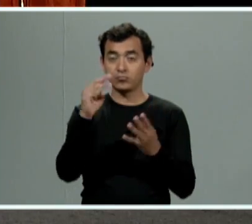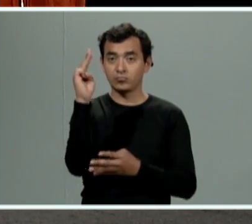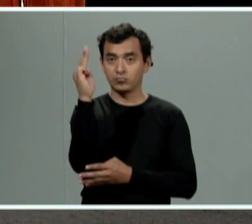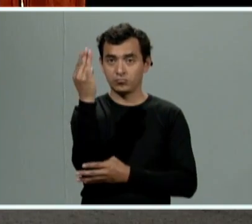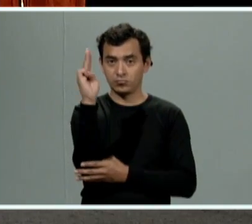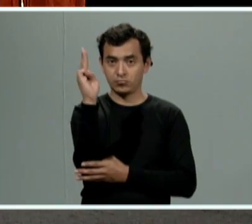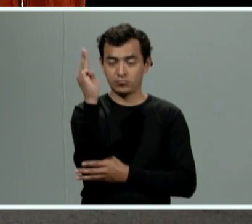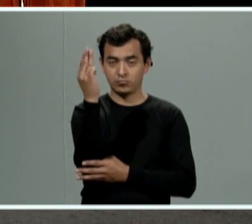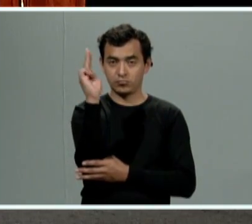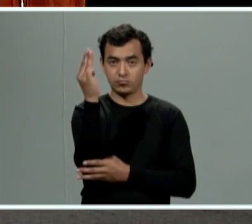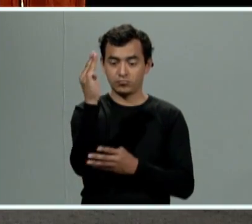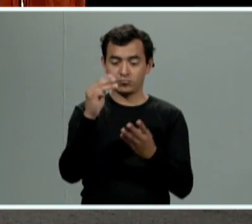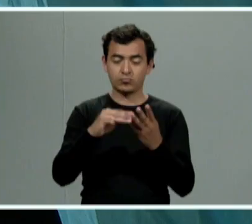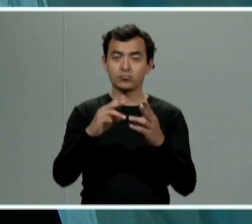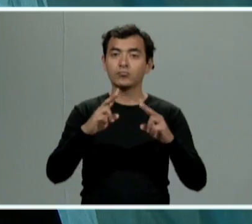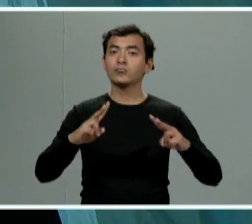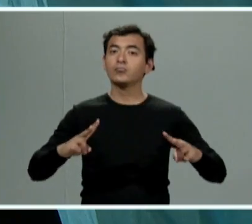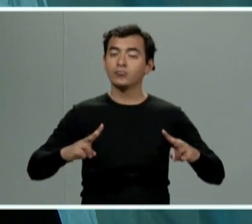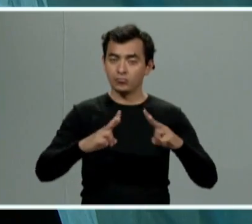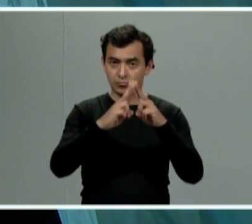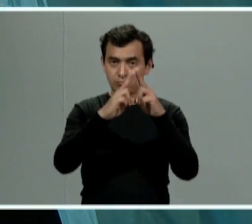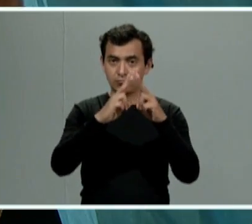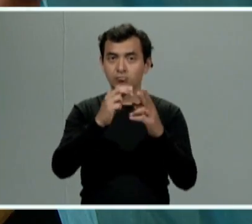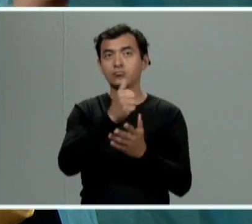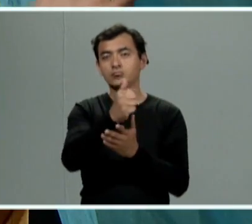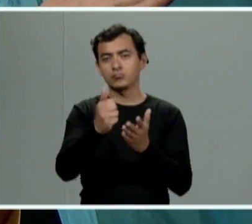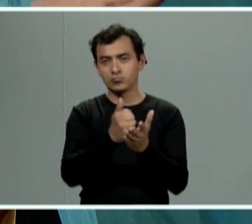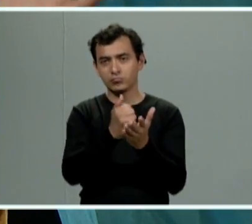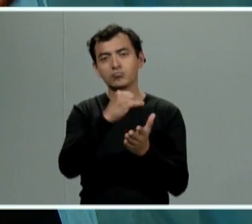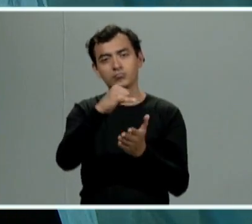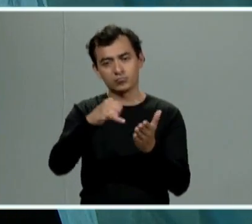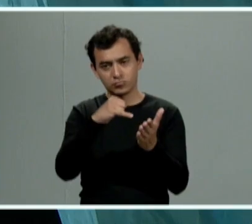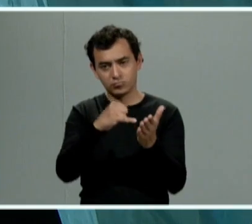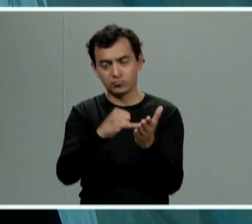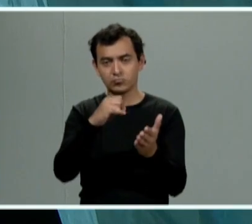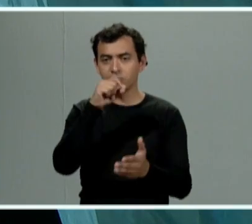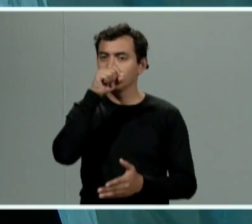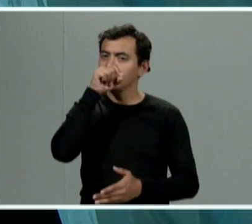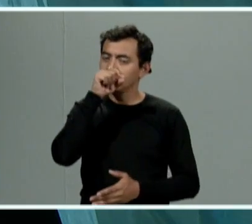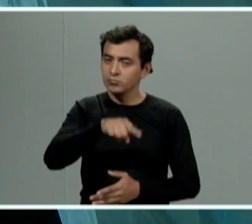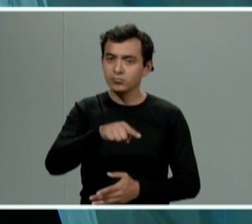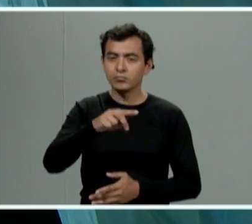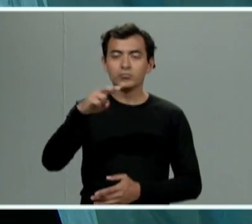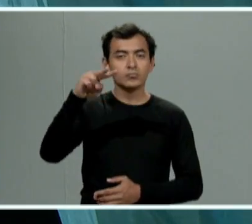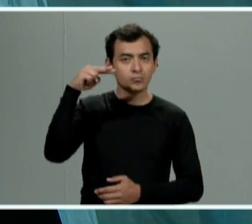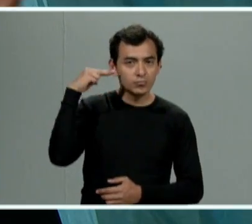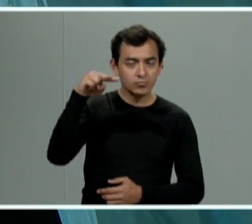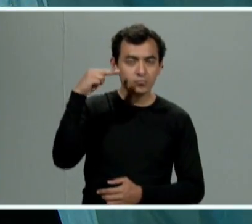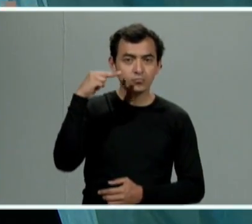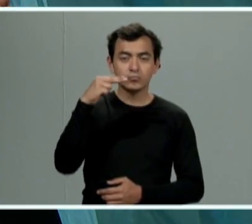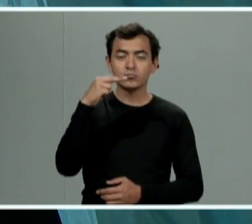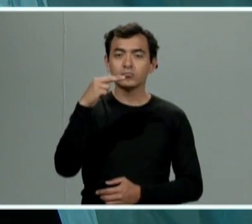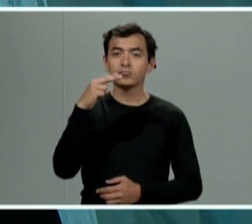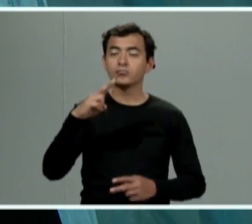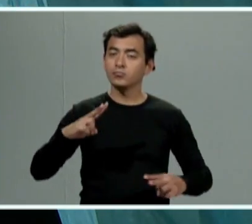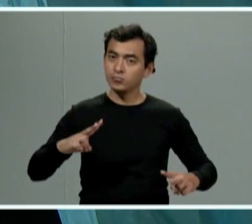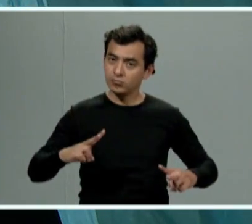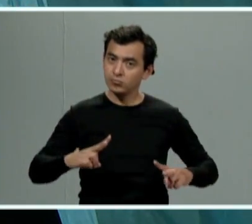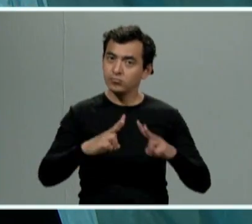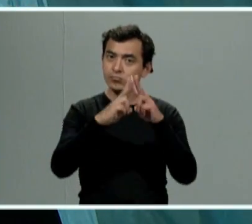cosamaluapa tierra blanca san andrés ciudad isla cardel veracruz pozarrica